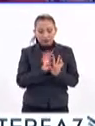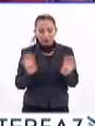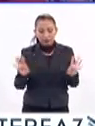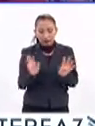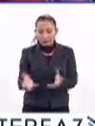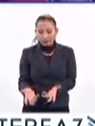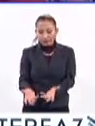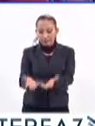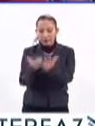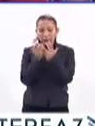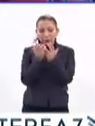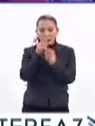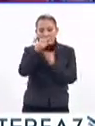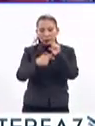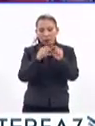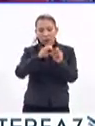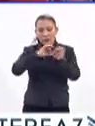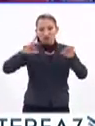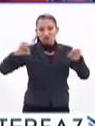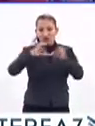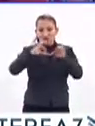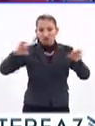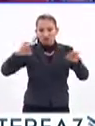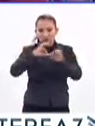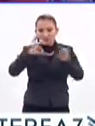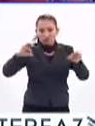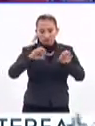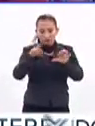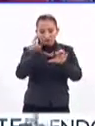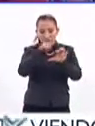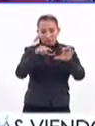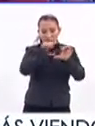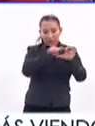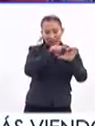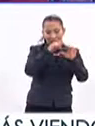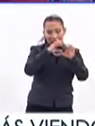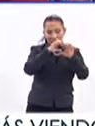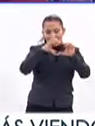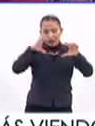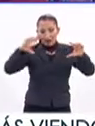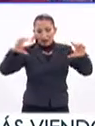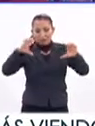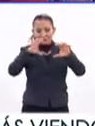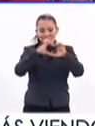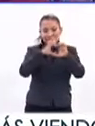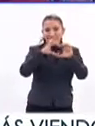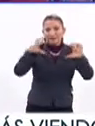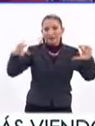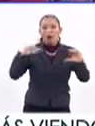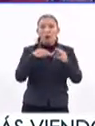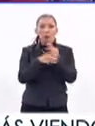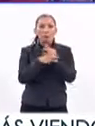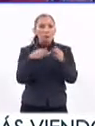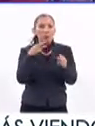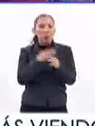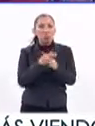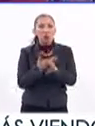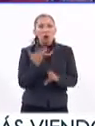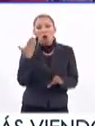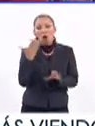recolección es un rodillo de ligas, que por parte de las ligas es un material que tiene como mucho